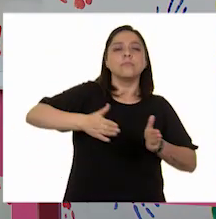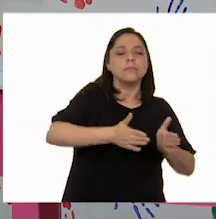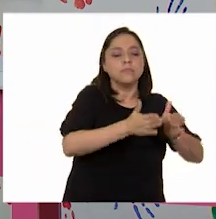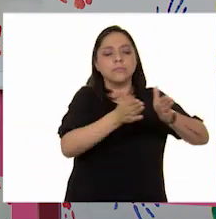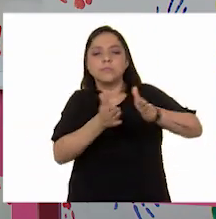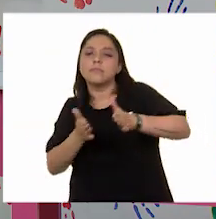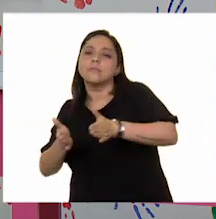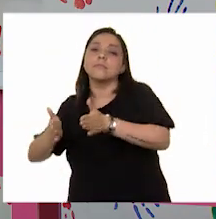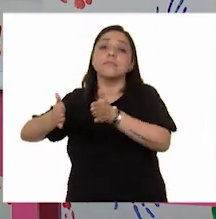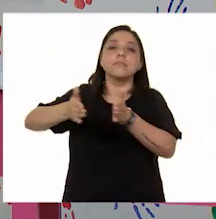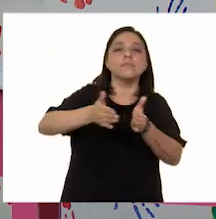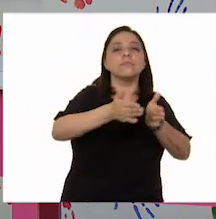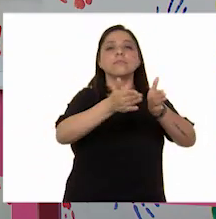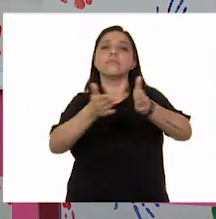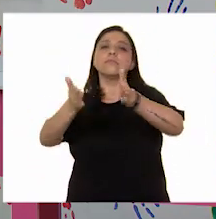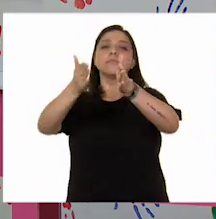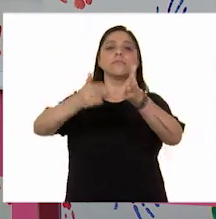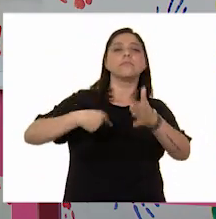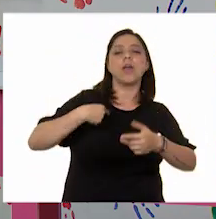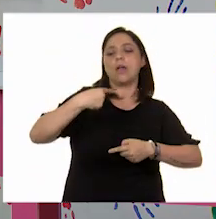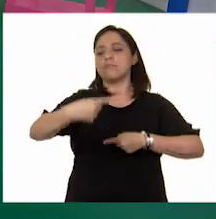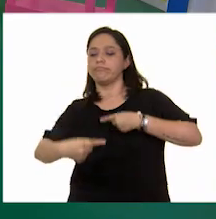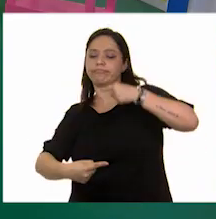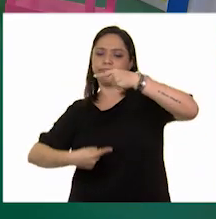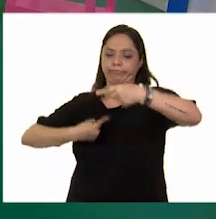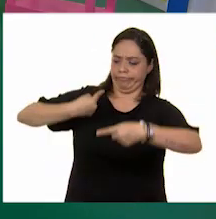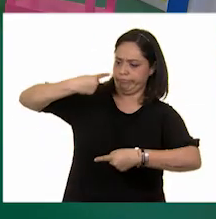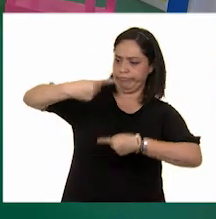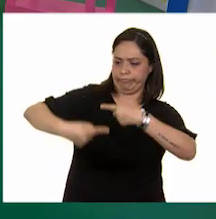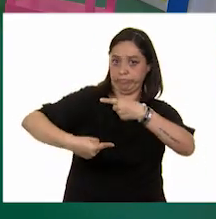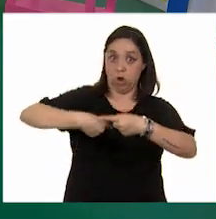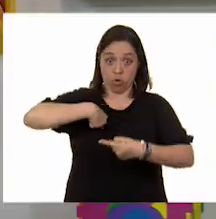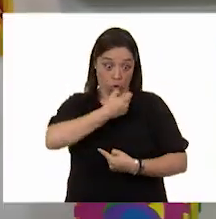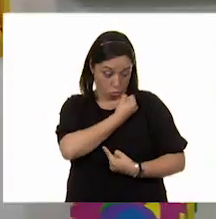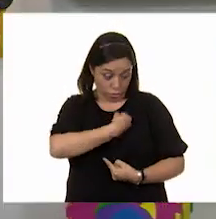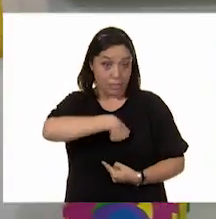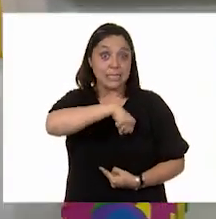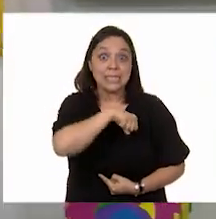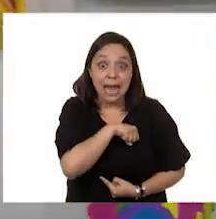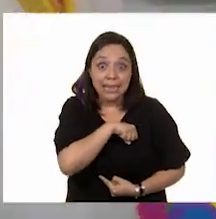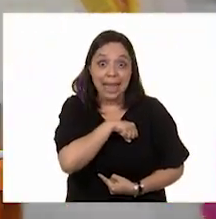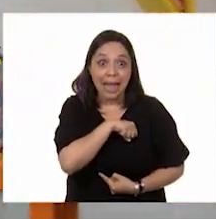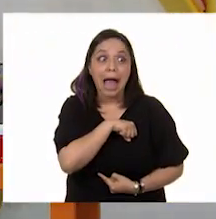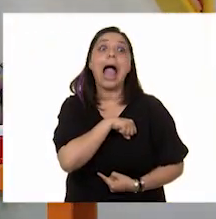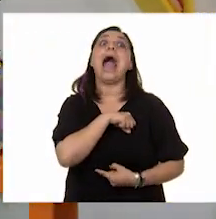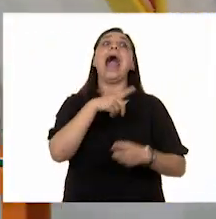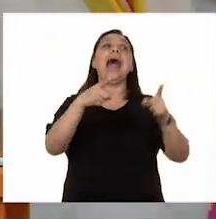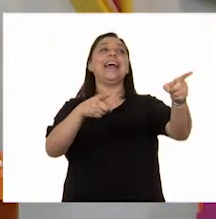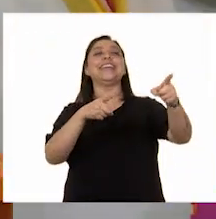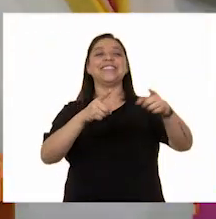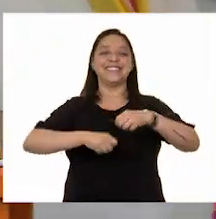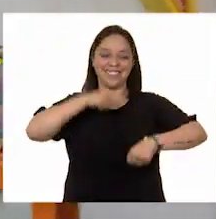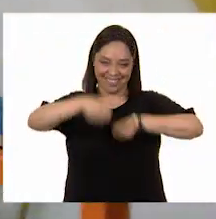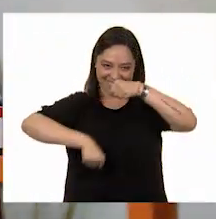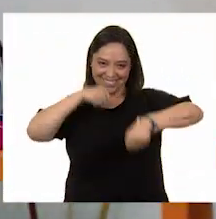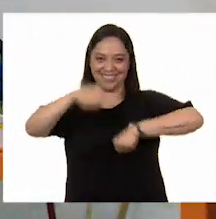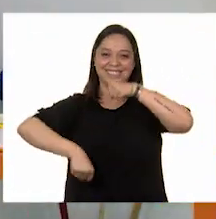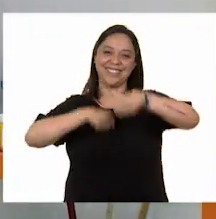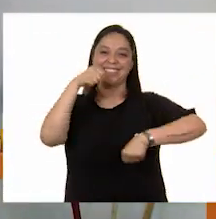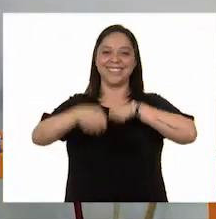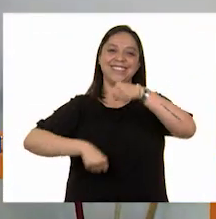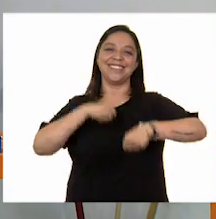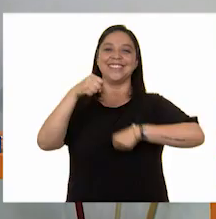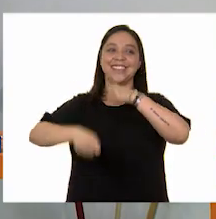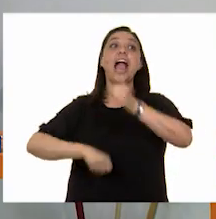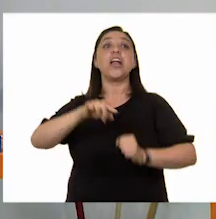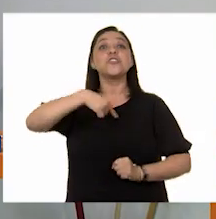Yo soy muy sana y no contamino. ¡Ah! ¡La! ¡La! ¡La! bicicleta! ¡La bicicleta! ¡Ah! ¡Yo la tengo! ¡Sí! ¡Yo también